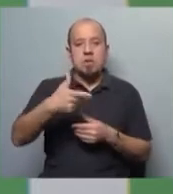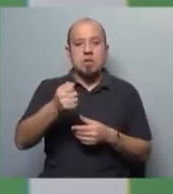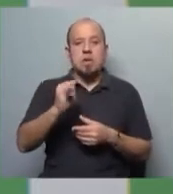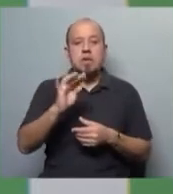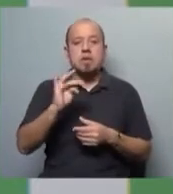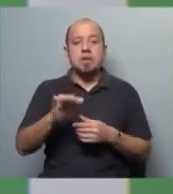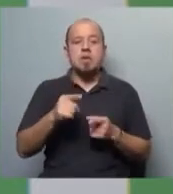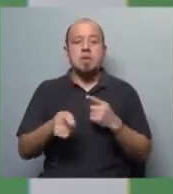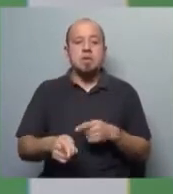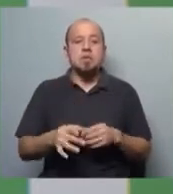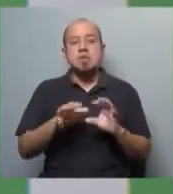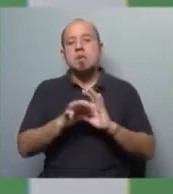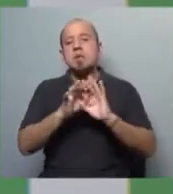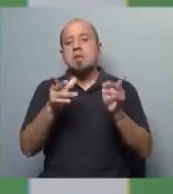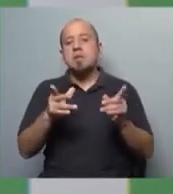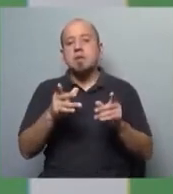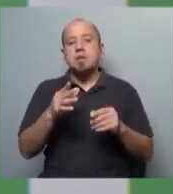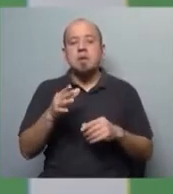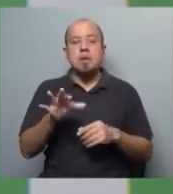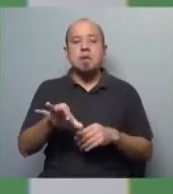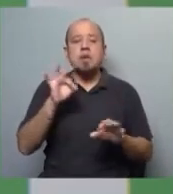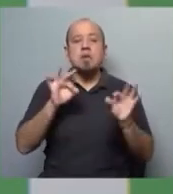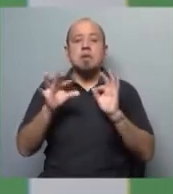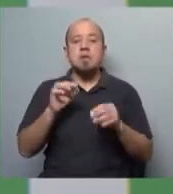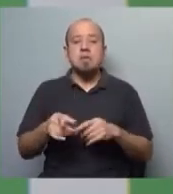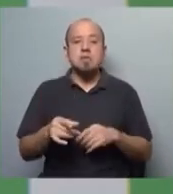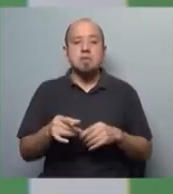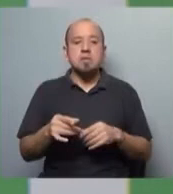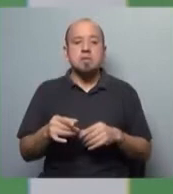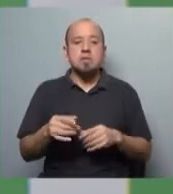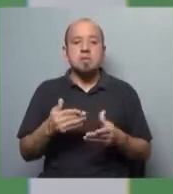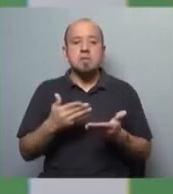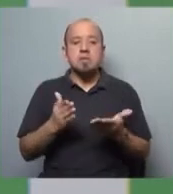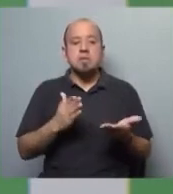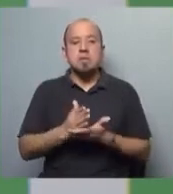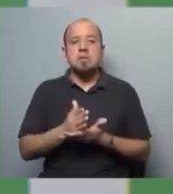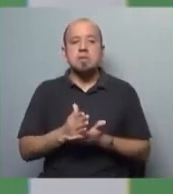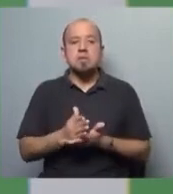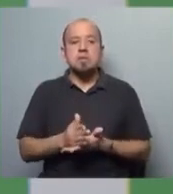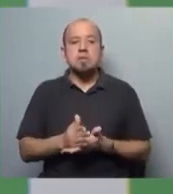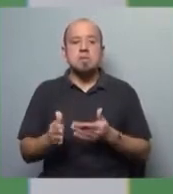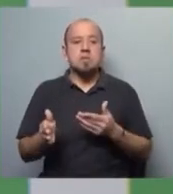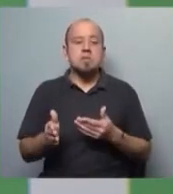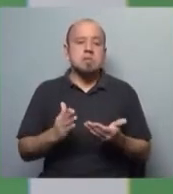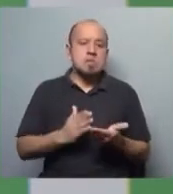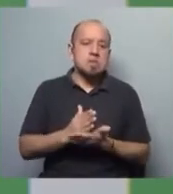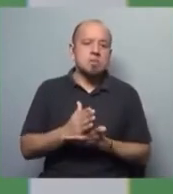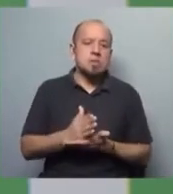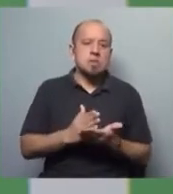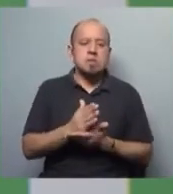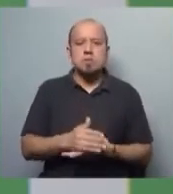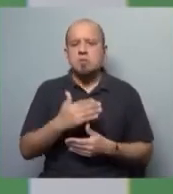él, libremente escoger su camino. Siempre ha sido un país tutelado. Siempre se ha